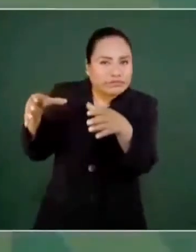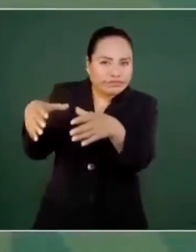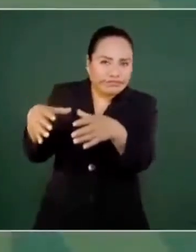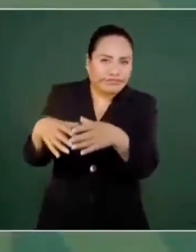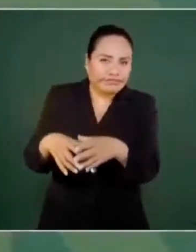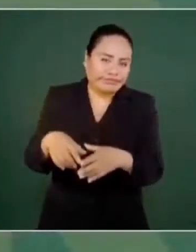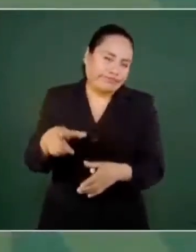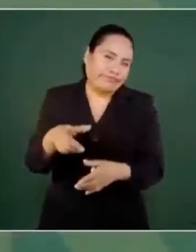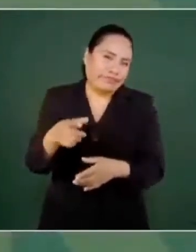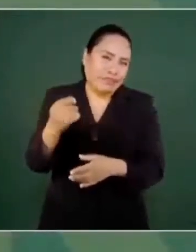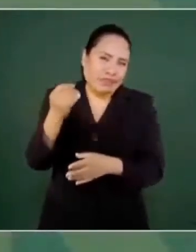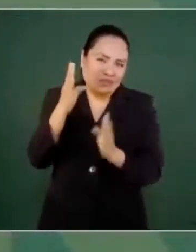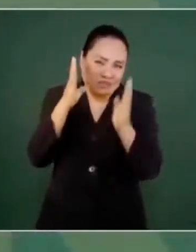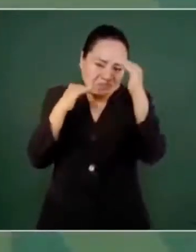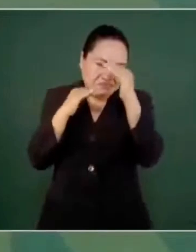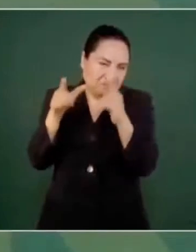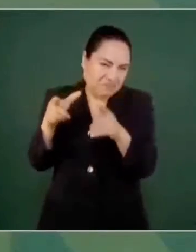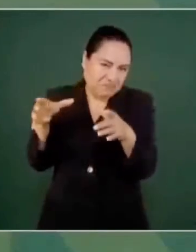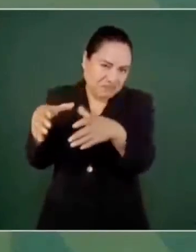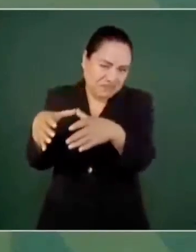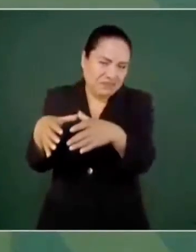De acuerdo a lo que les conviene, ¿no?